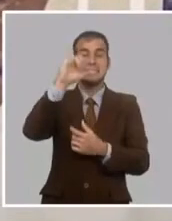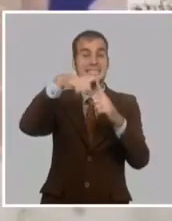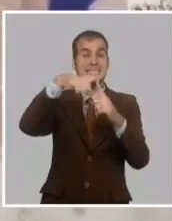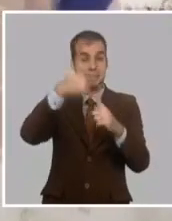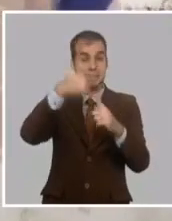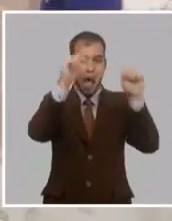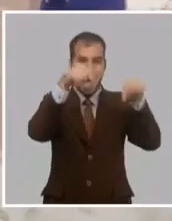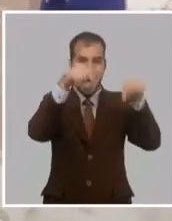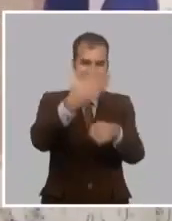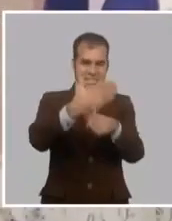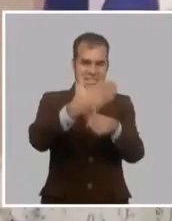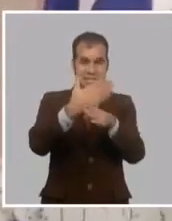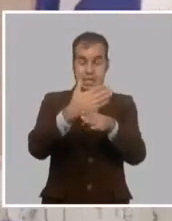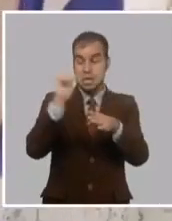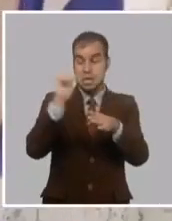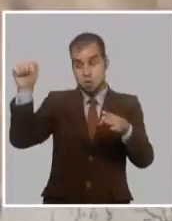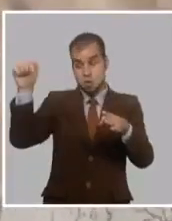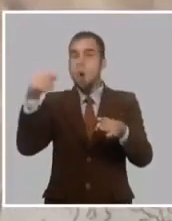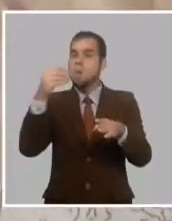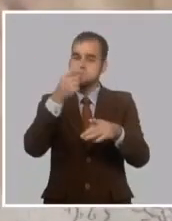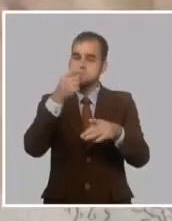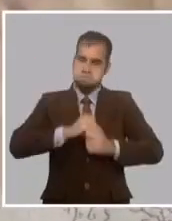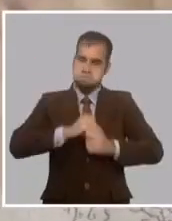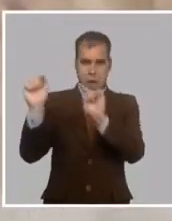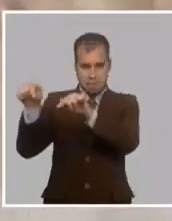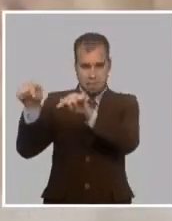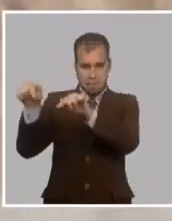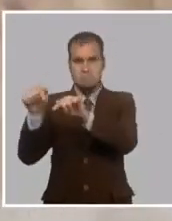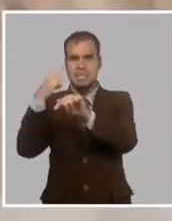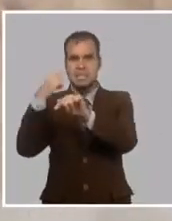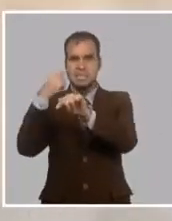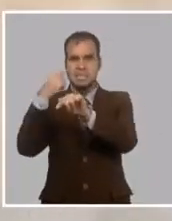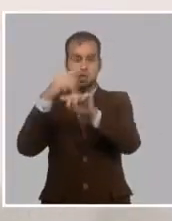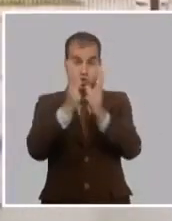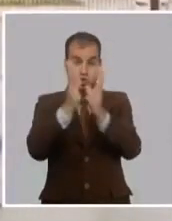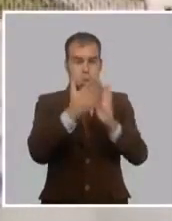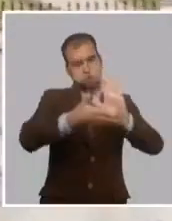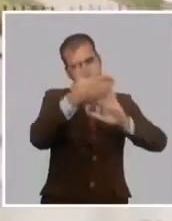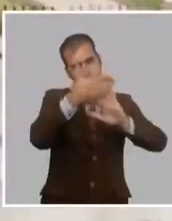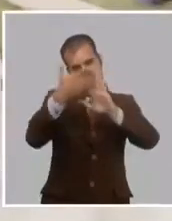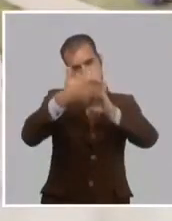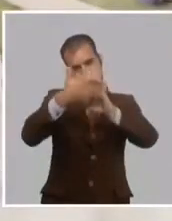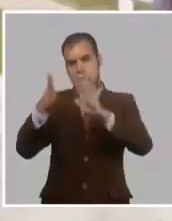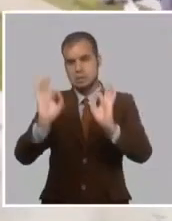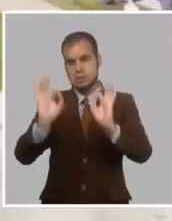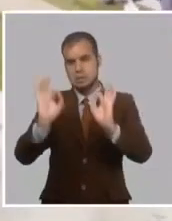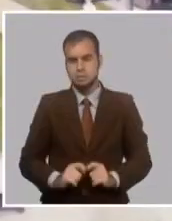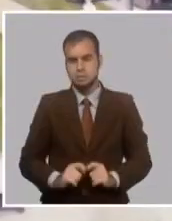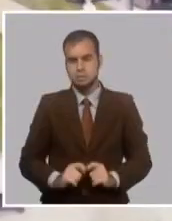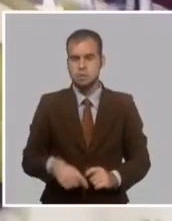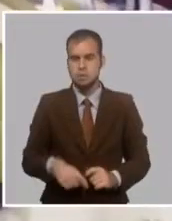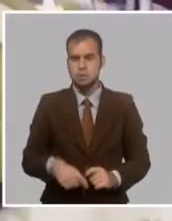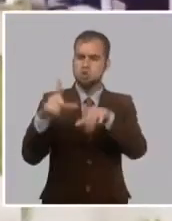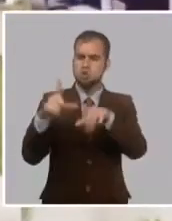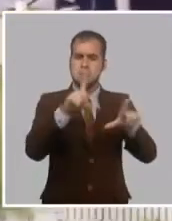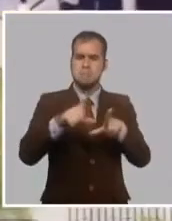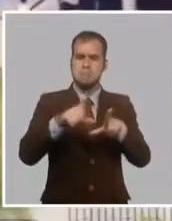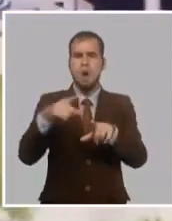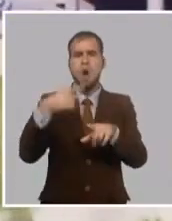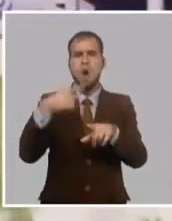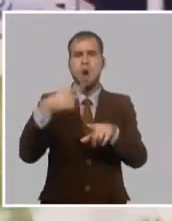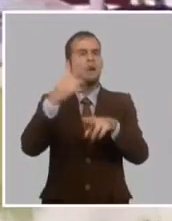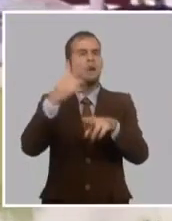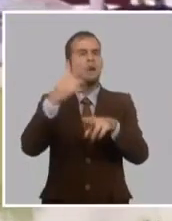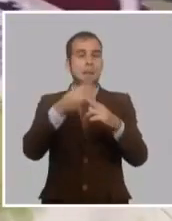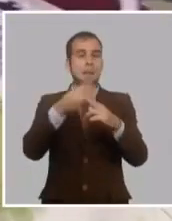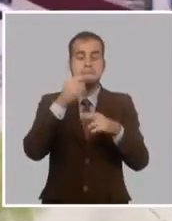nació el héroe. Utilizada para la construcción del bloque principal y los monolitos. Y mármol gris para los pisos y